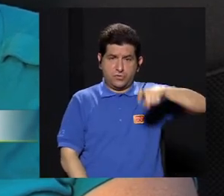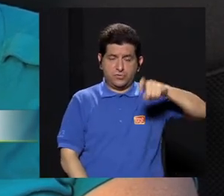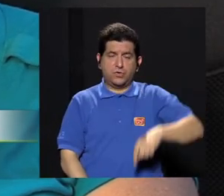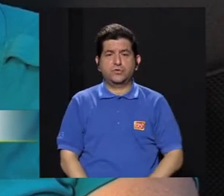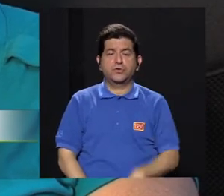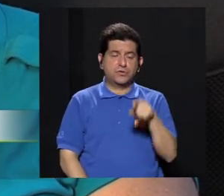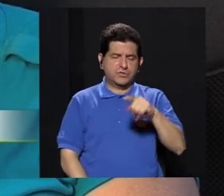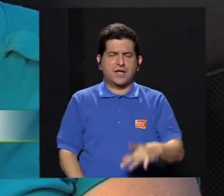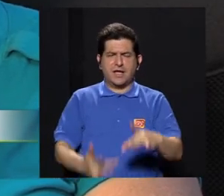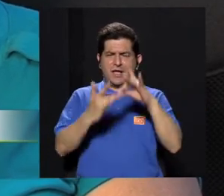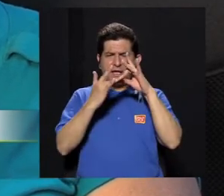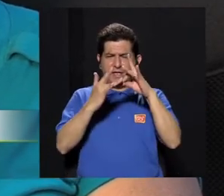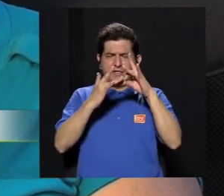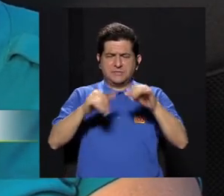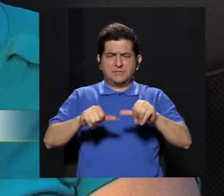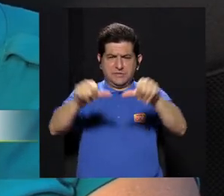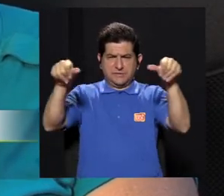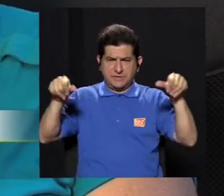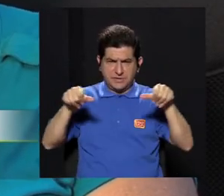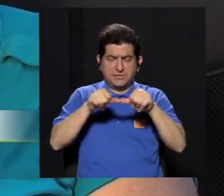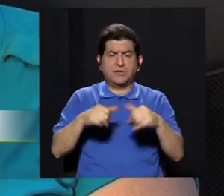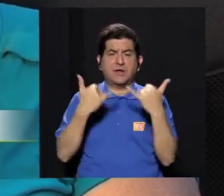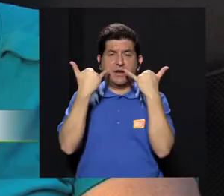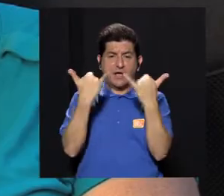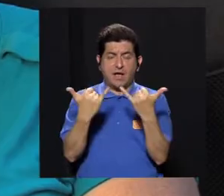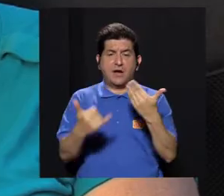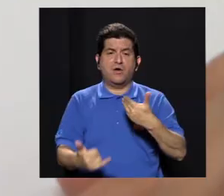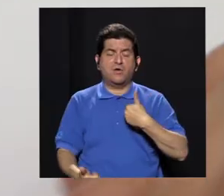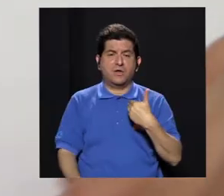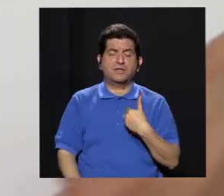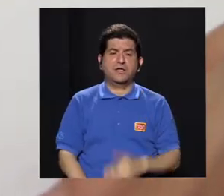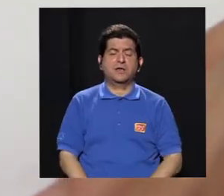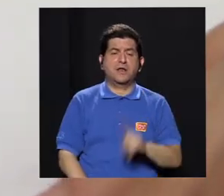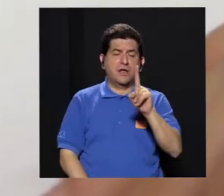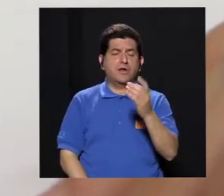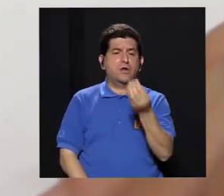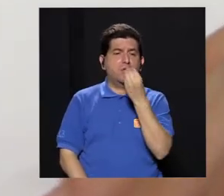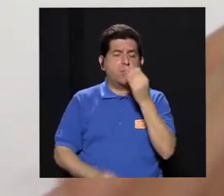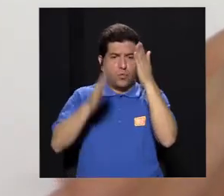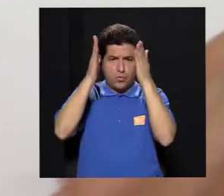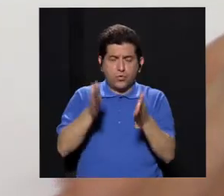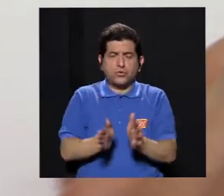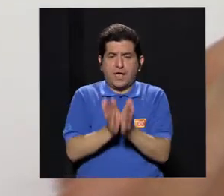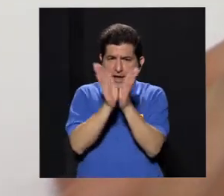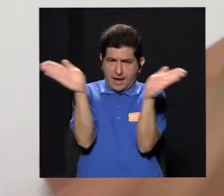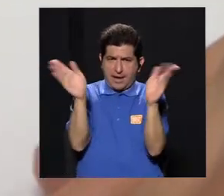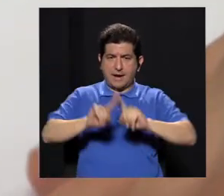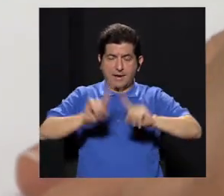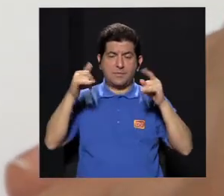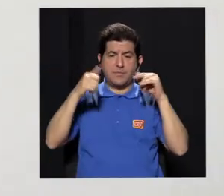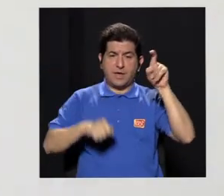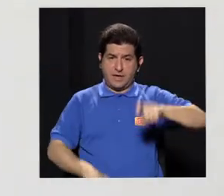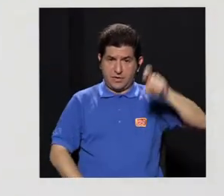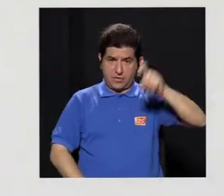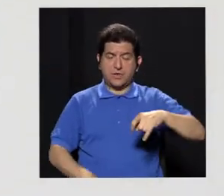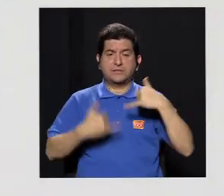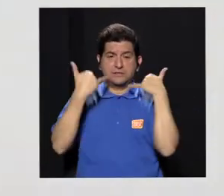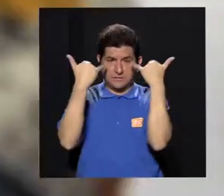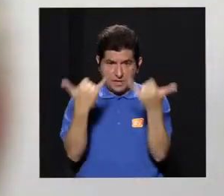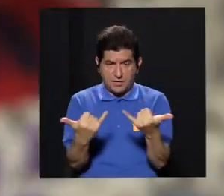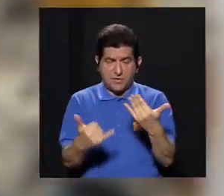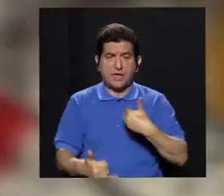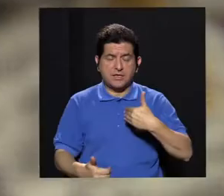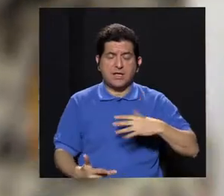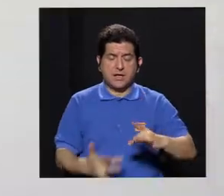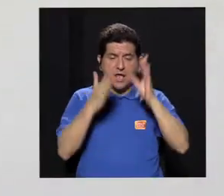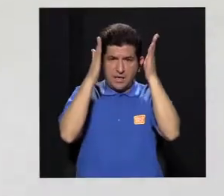ejemplo, vamos a tener que llegar a ese nivel de especialización que hasta ahora hemos manejado un nutricionista generalista, ¿verdad? Pero vamos